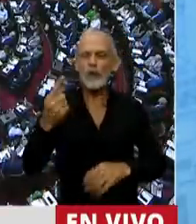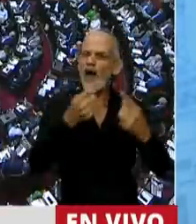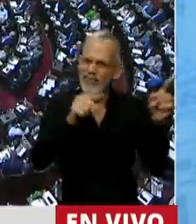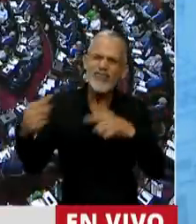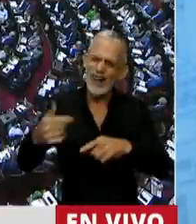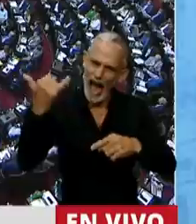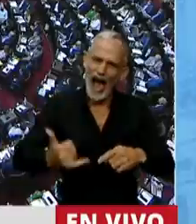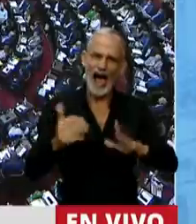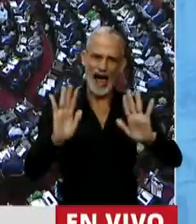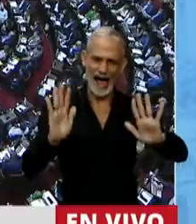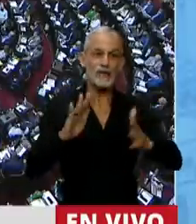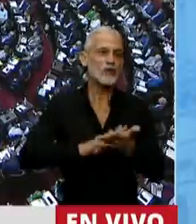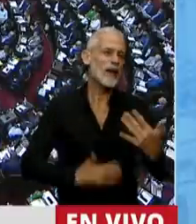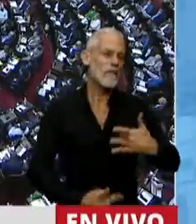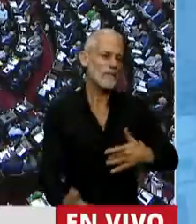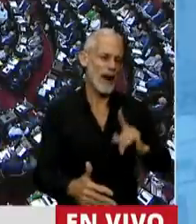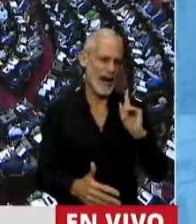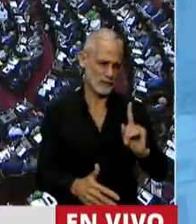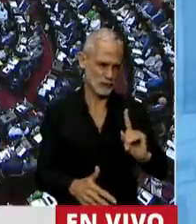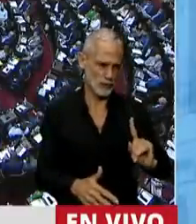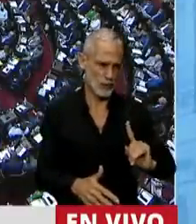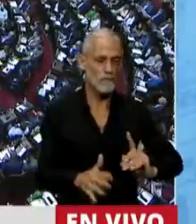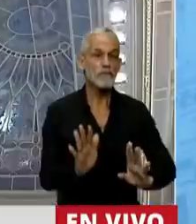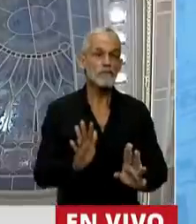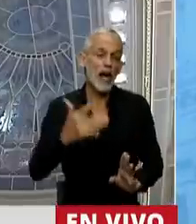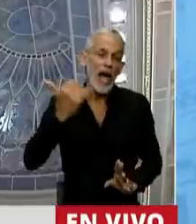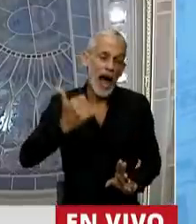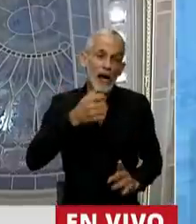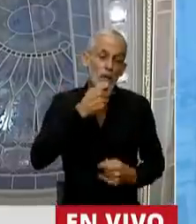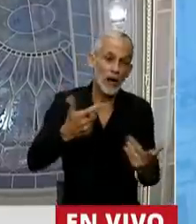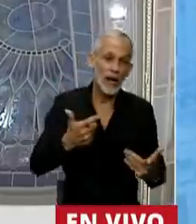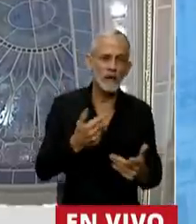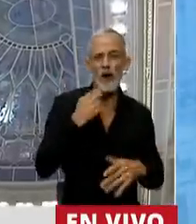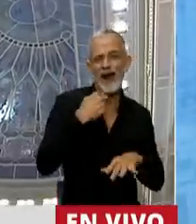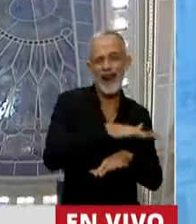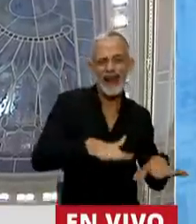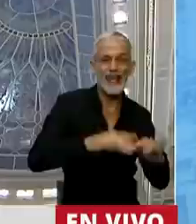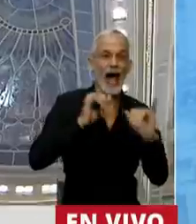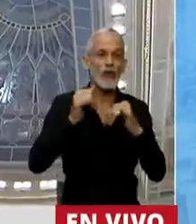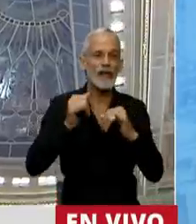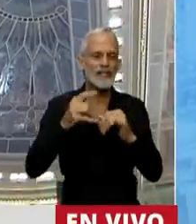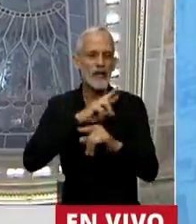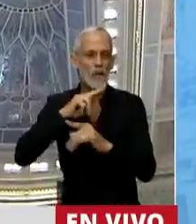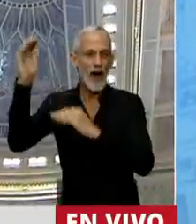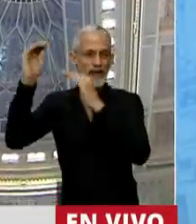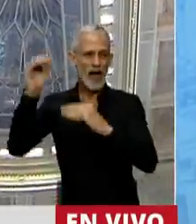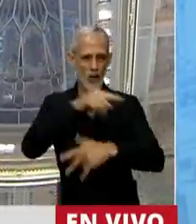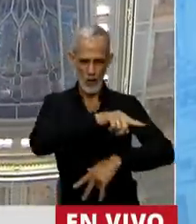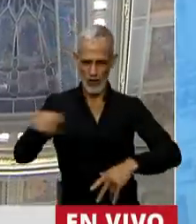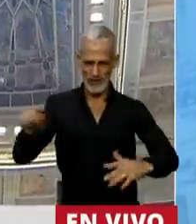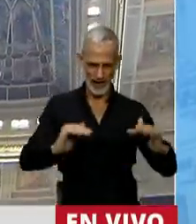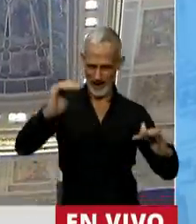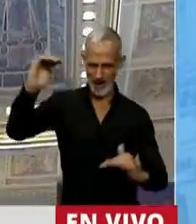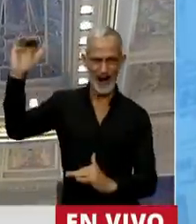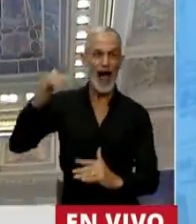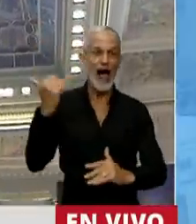diferencias importantes cuando hablamos de embarazo. La que existe entre las niñas, las adolescentes y las mujeres adultas. La